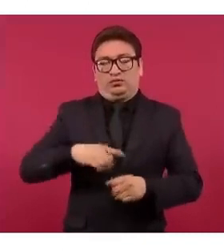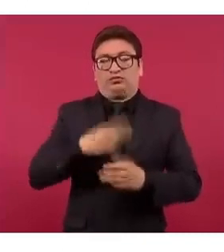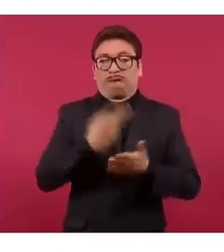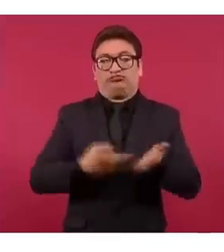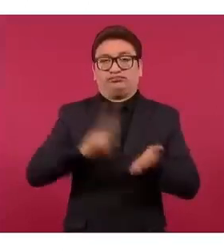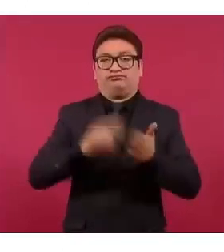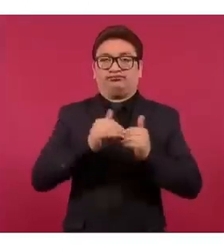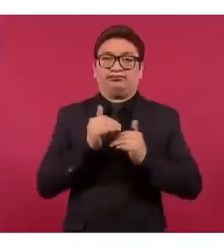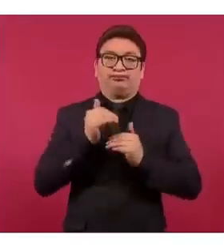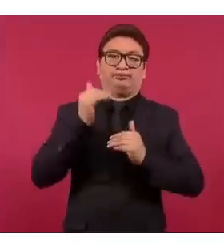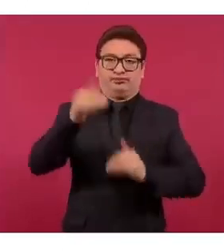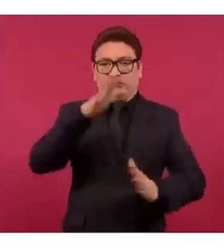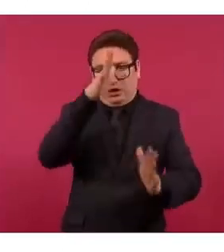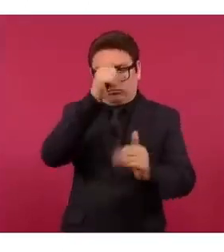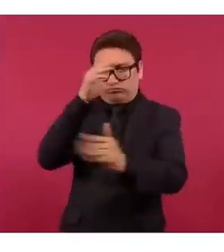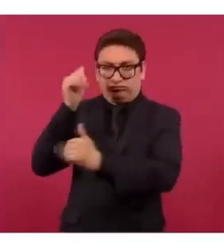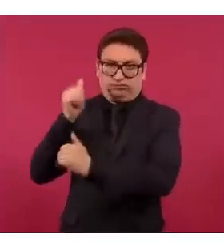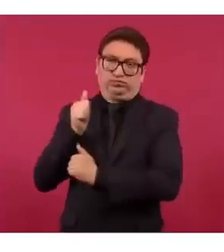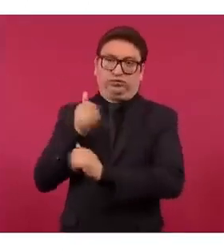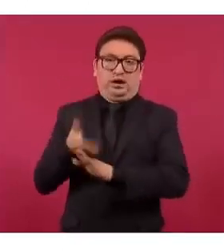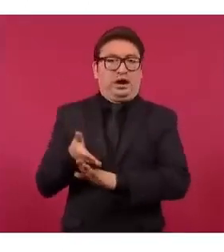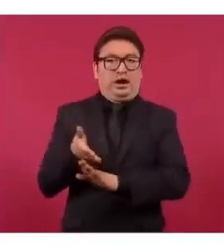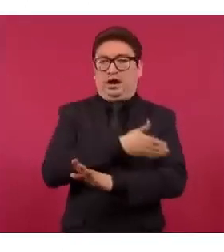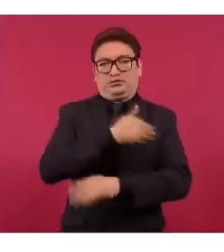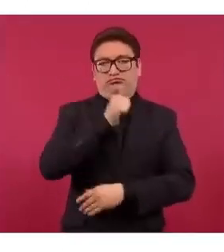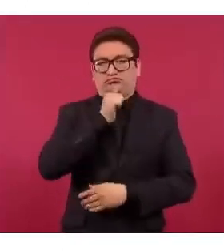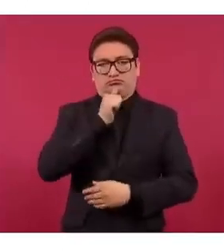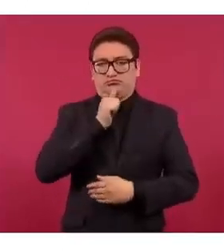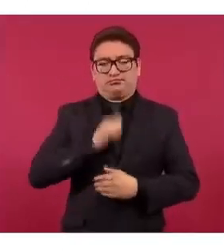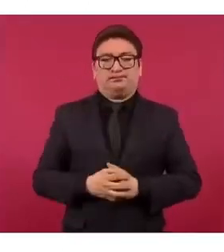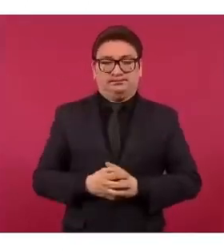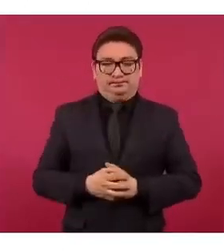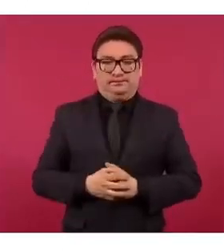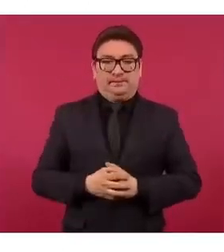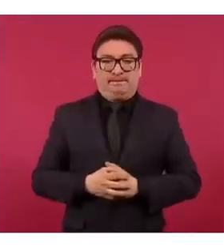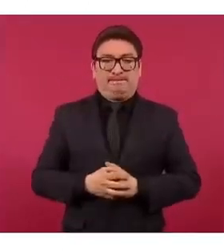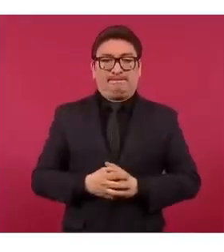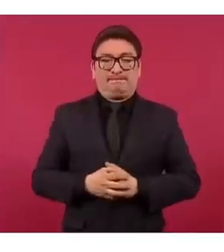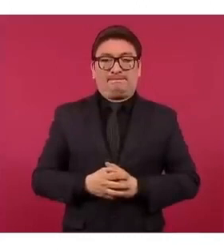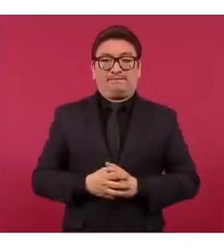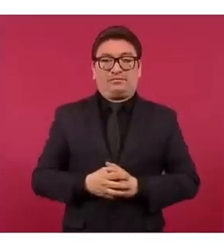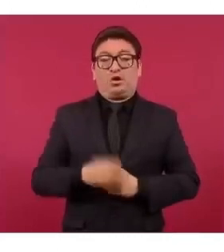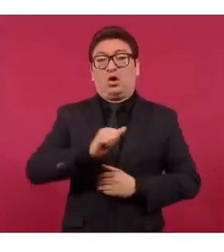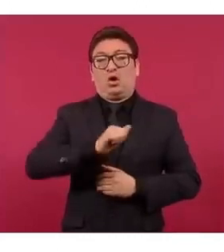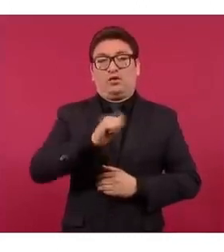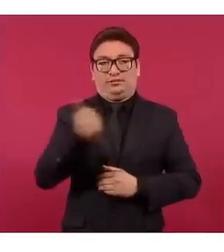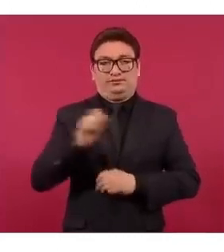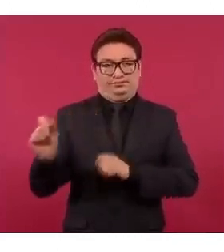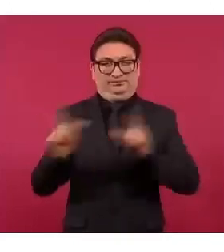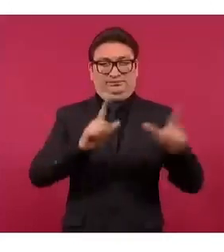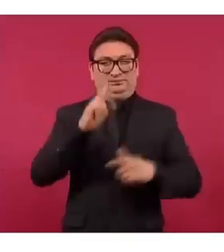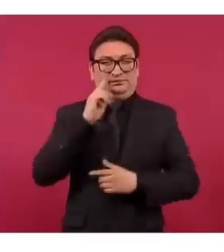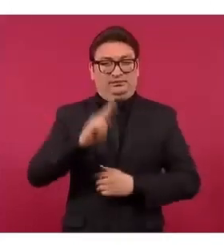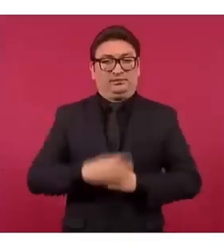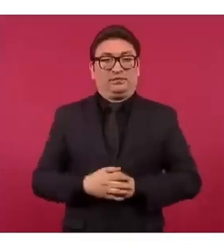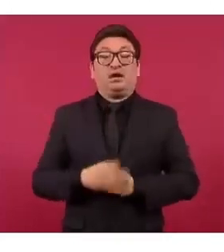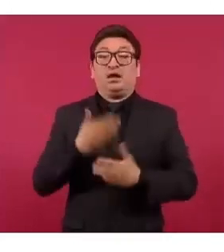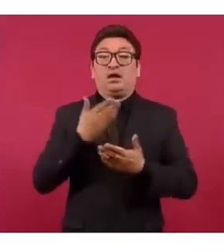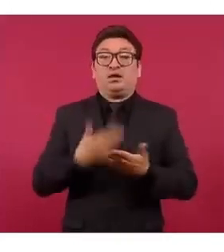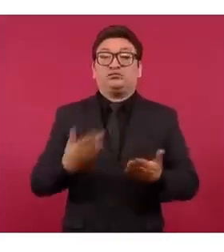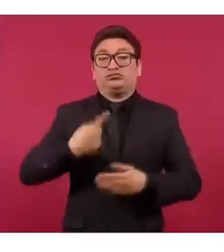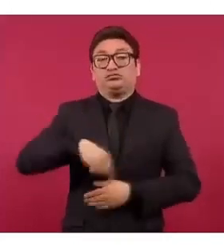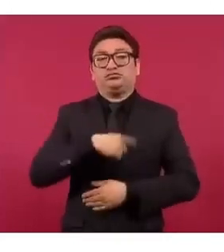de convenios de lo que se hubiera hecho en el pasado. En suma, la que sigue, hemos actuado